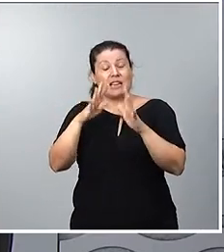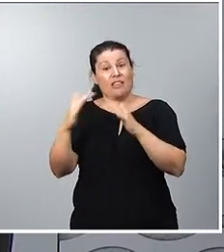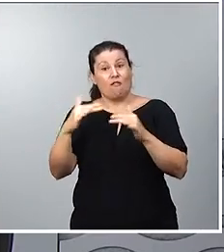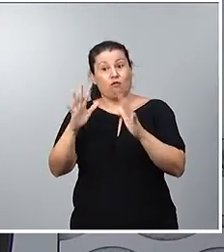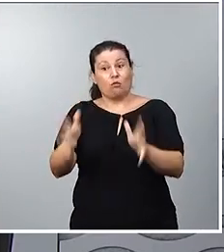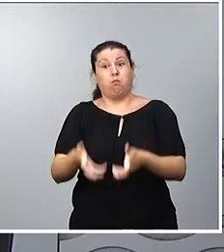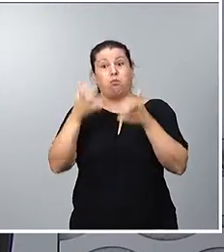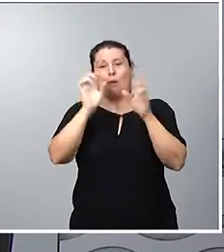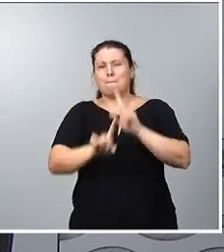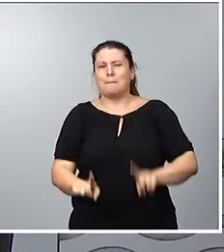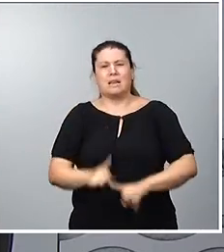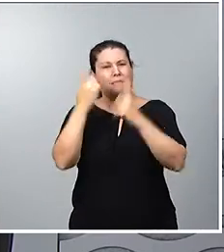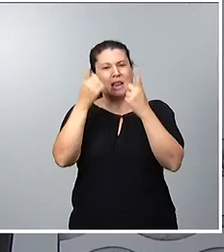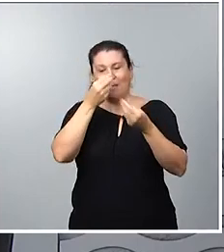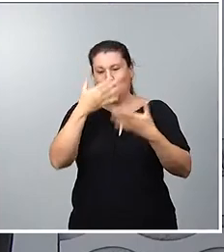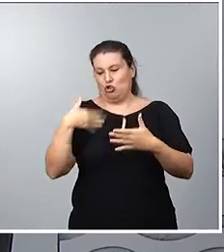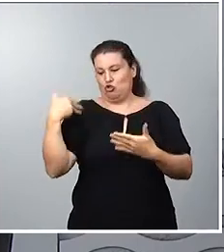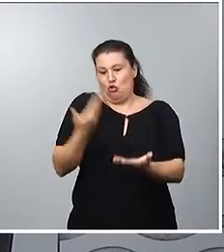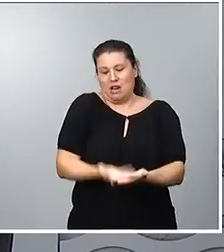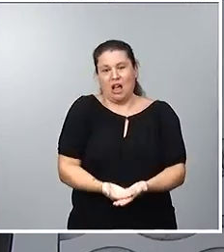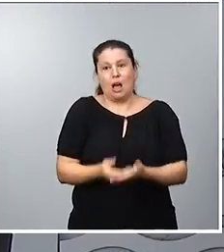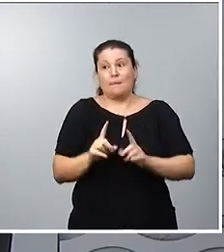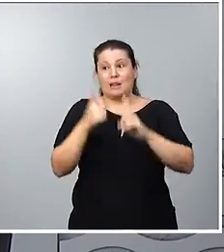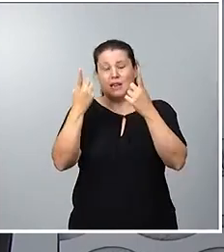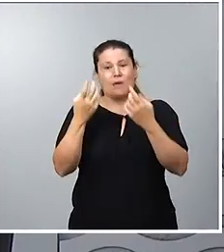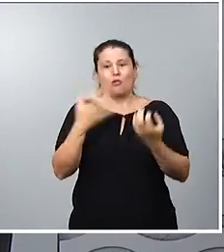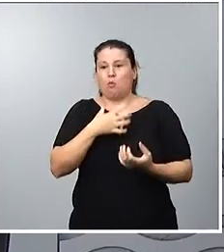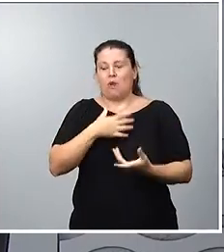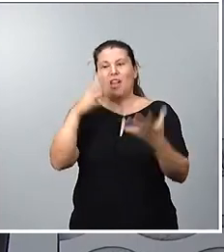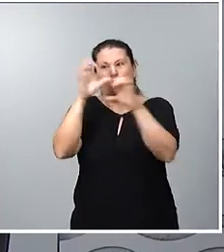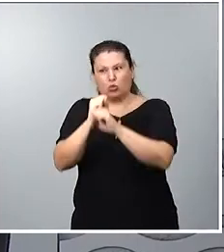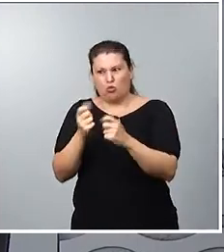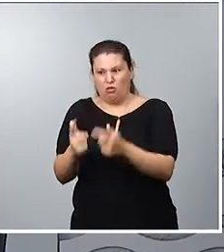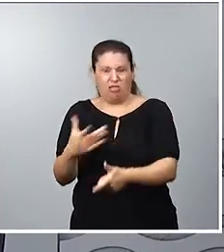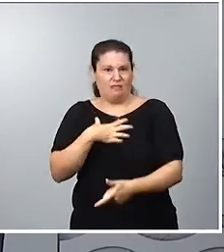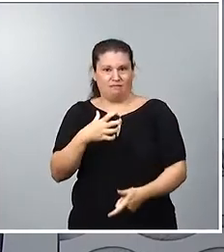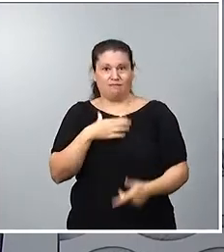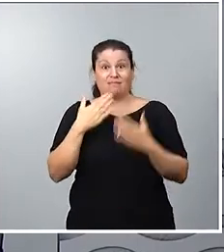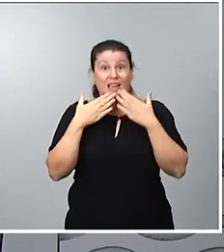por primera vez en la historia. Gracias. Gracias, ministro.